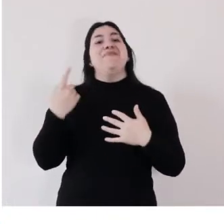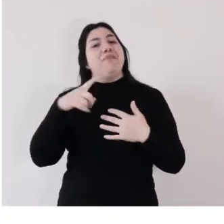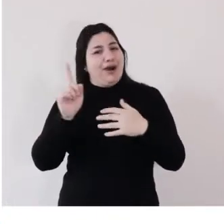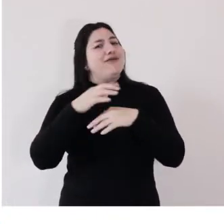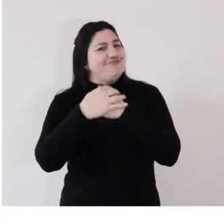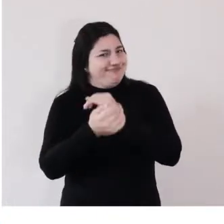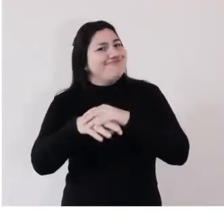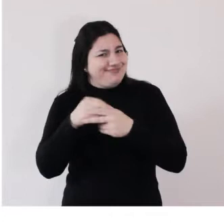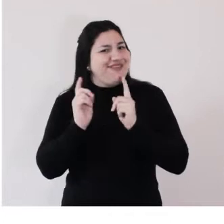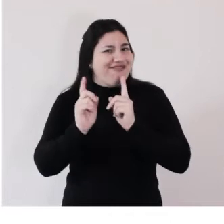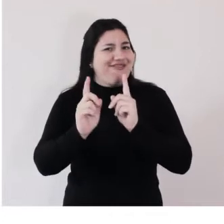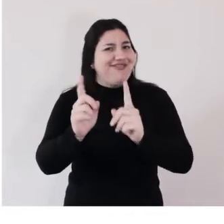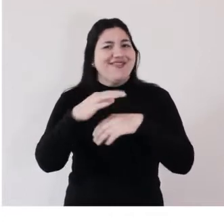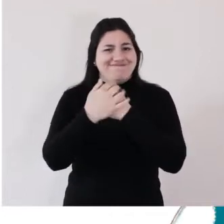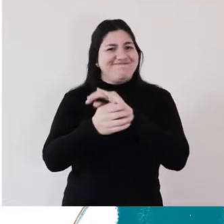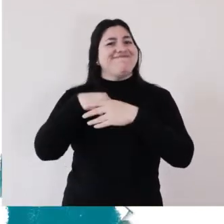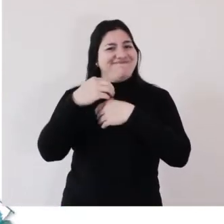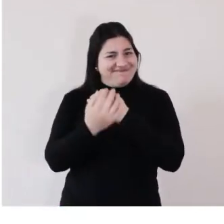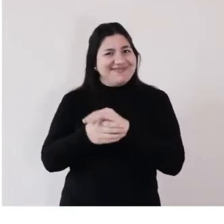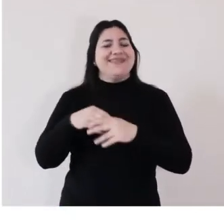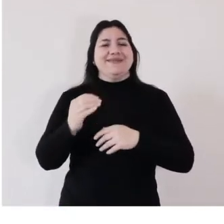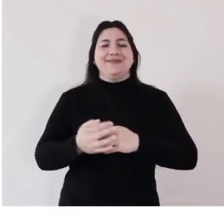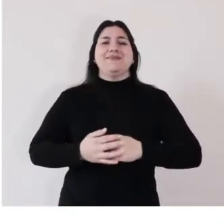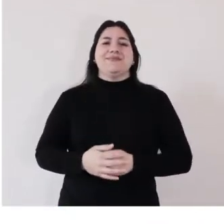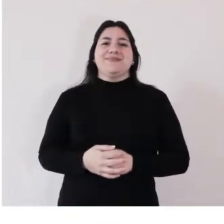siempre, siempre se lavan las manos.